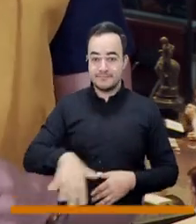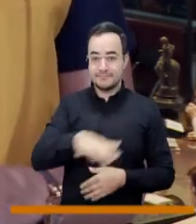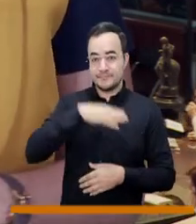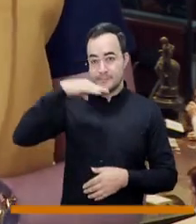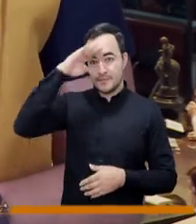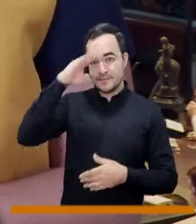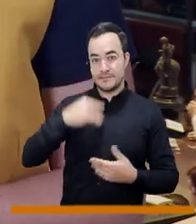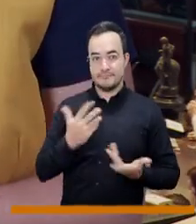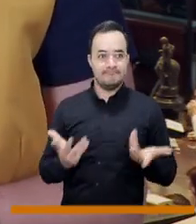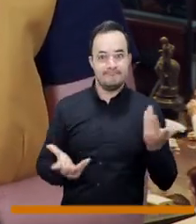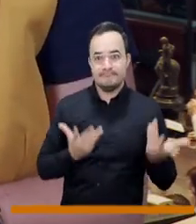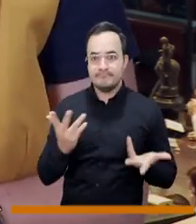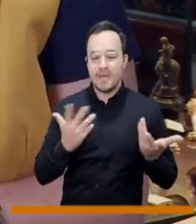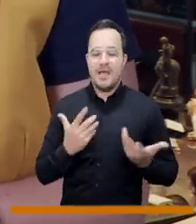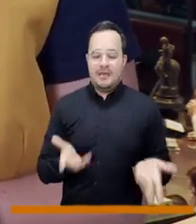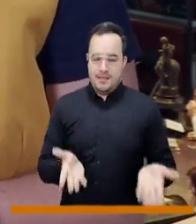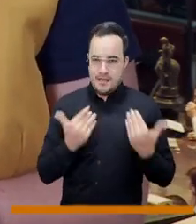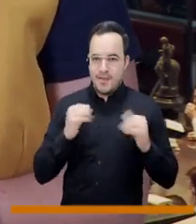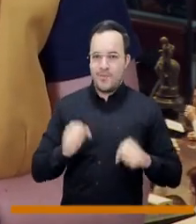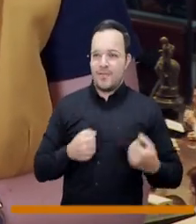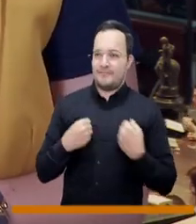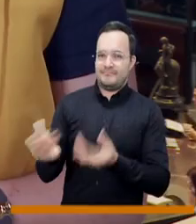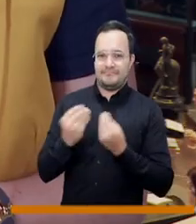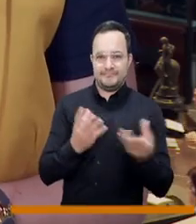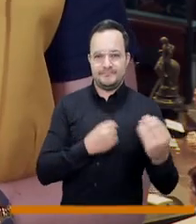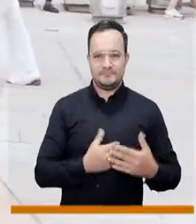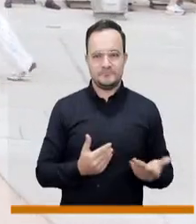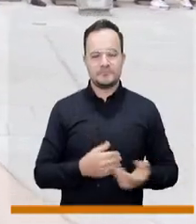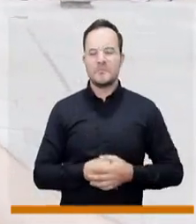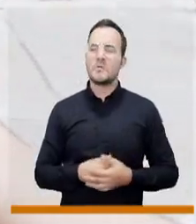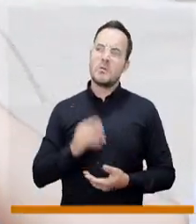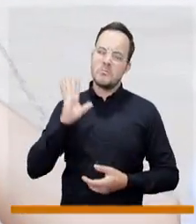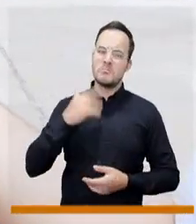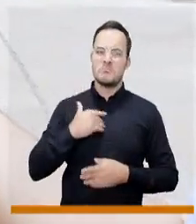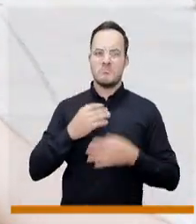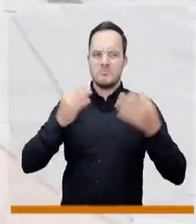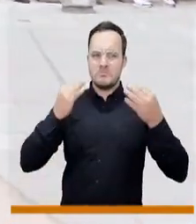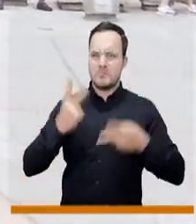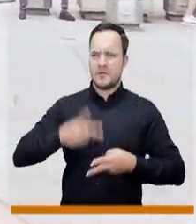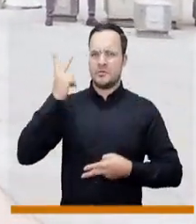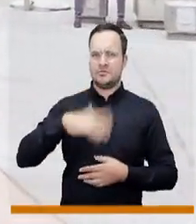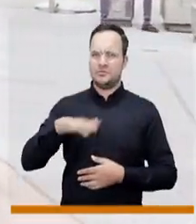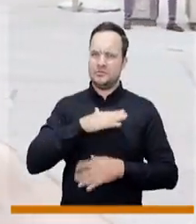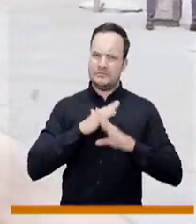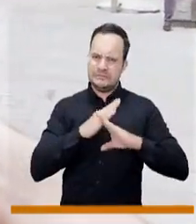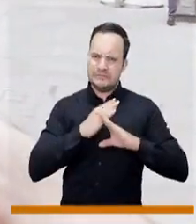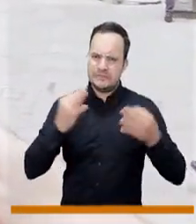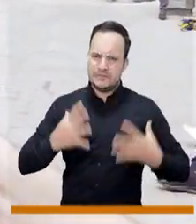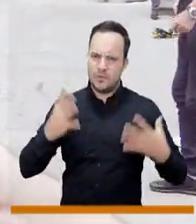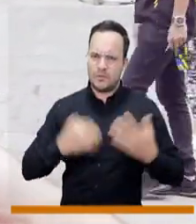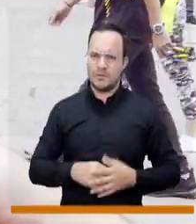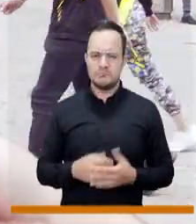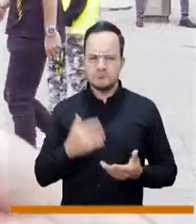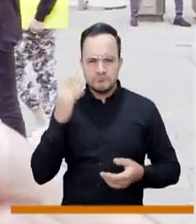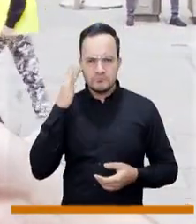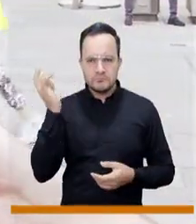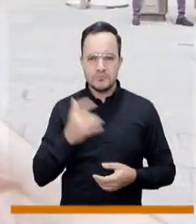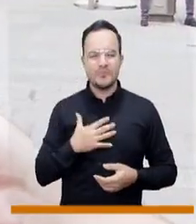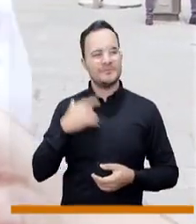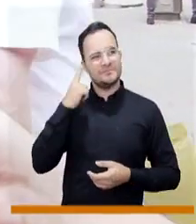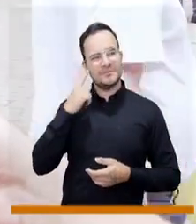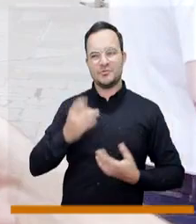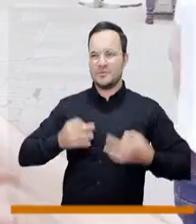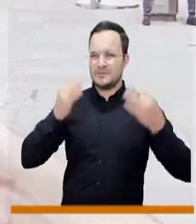acogida, podemos seguir dándole regalos a nuestra ciudad. Seguridad. ¿Por qué? Porque creo que es algo que nos